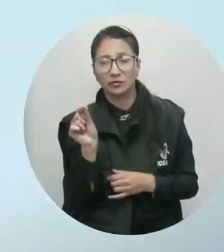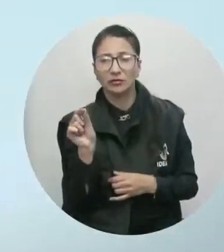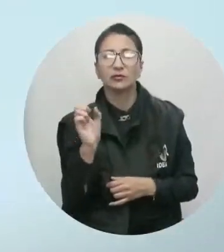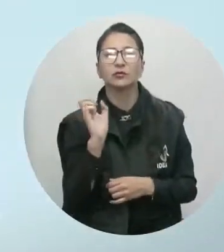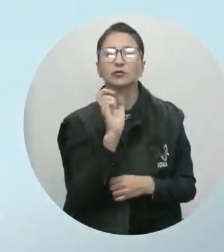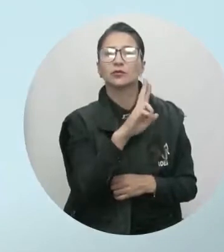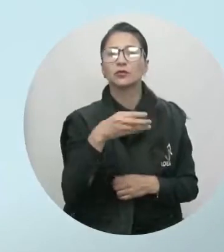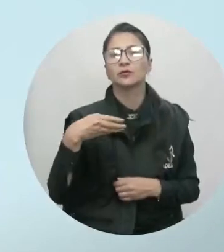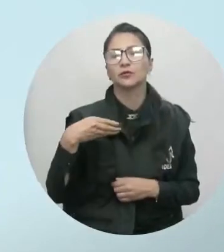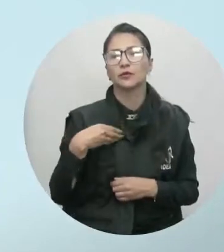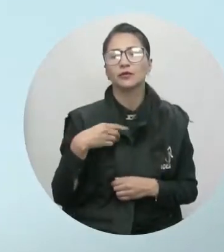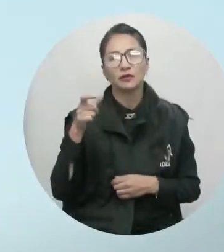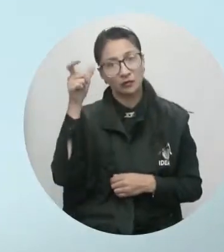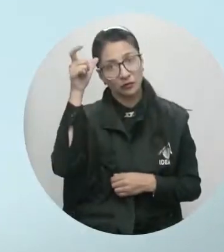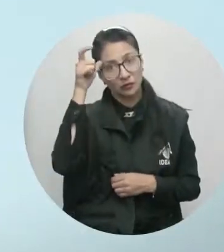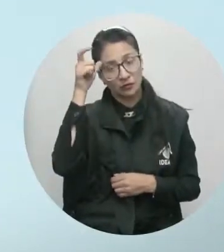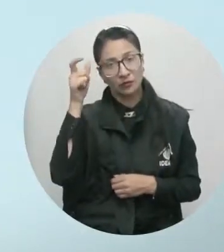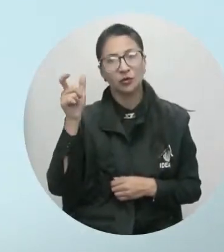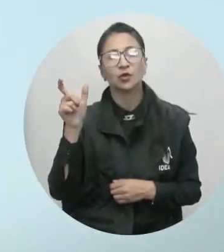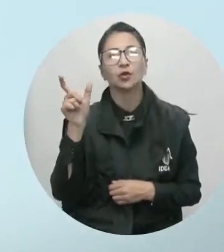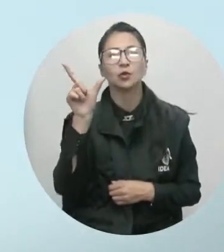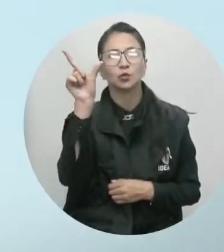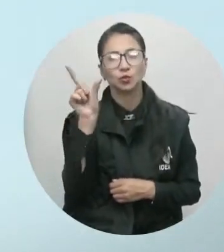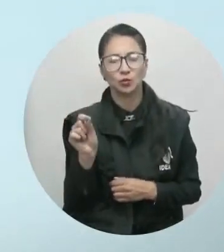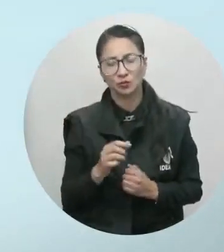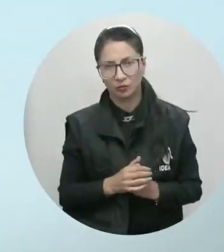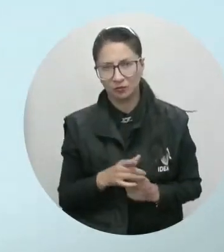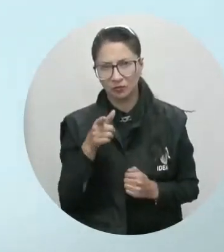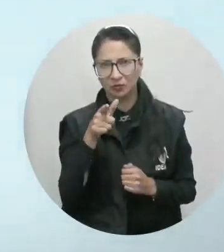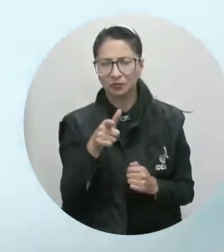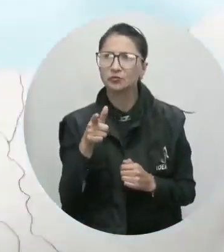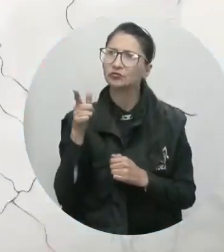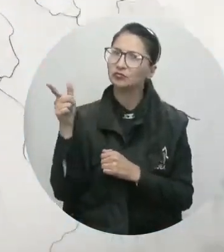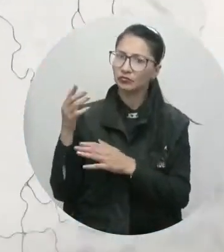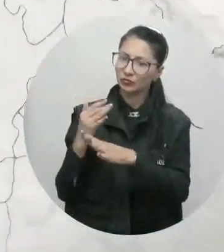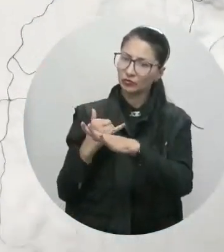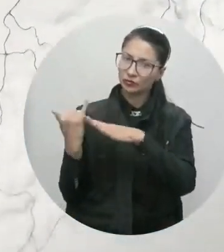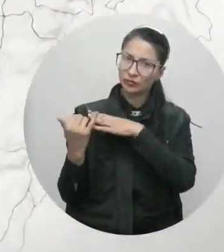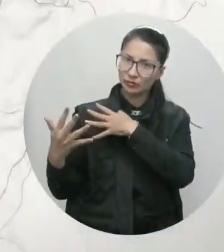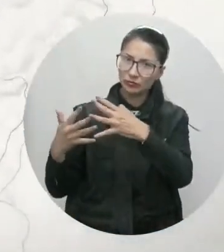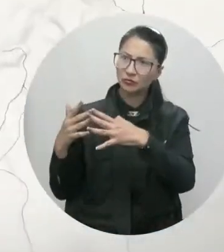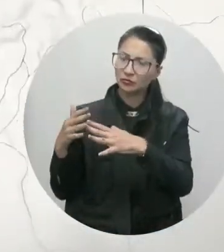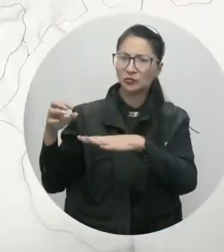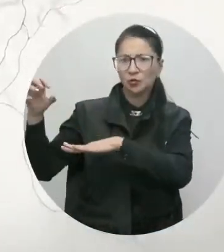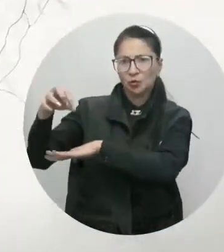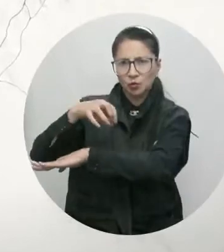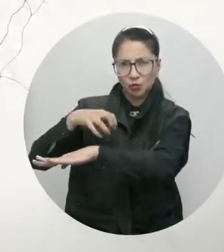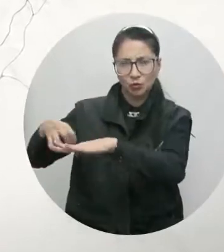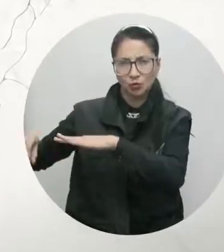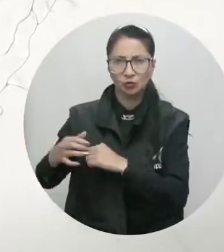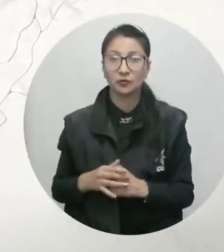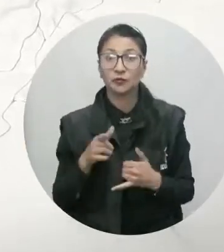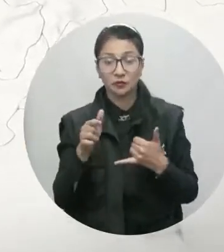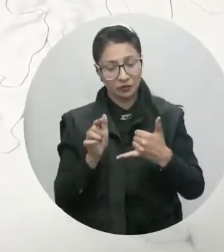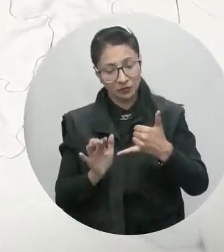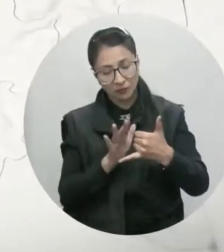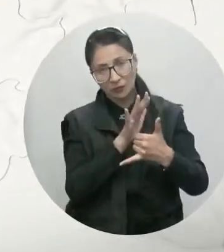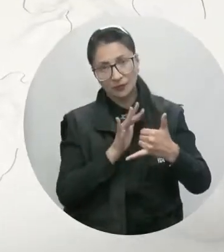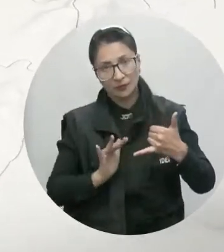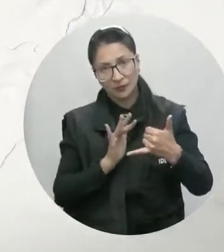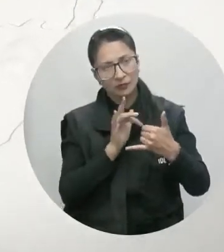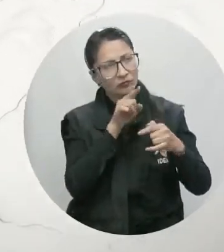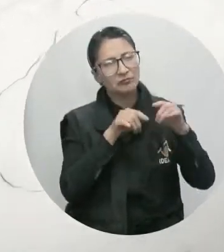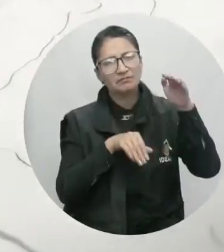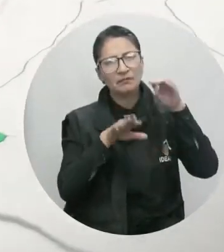Córdoba y Sucre. Nuestras islas se verán con lluvias muy suaves en los alrededores. Sobre el litoral del Pacífico, aumentará la